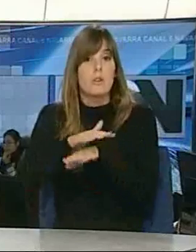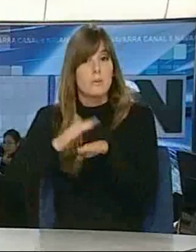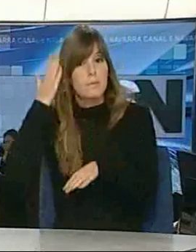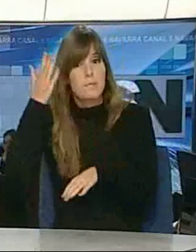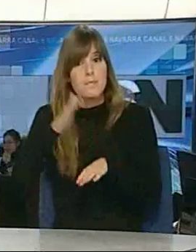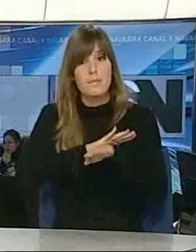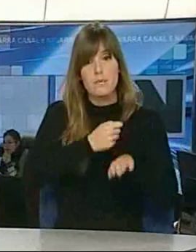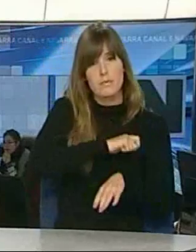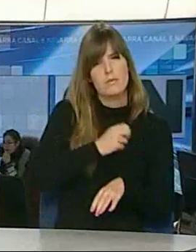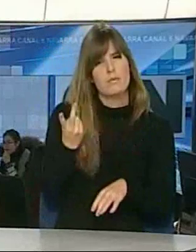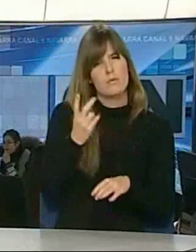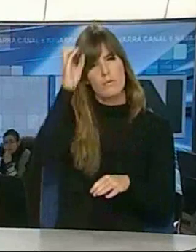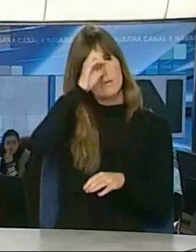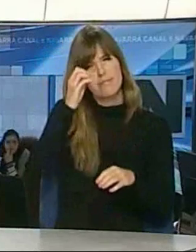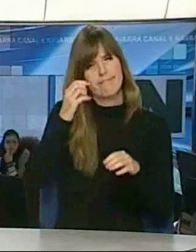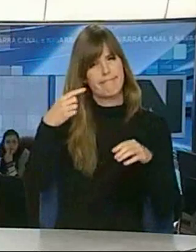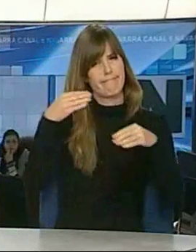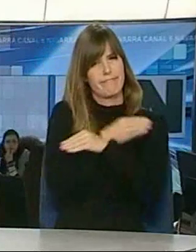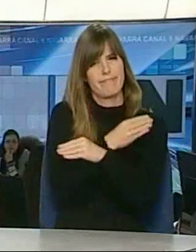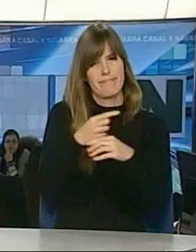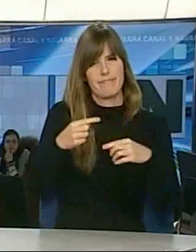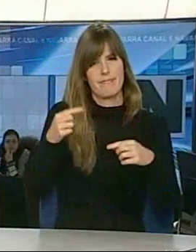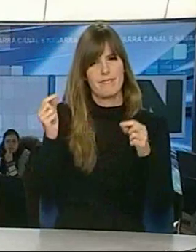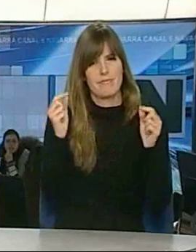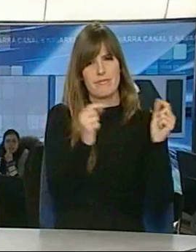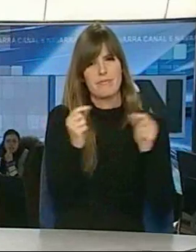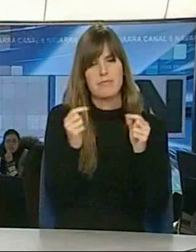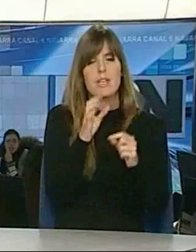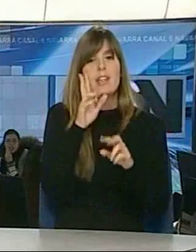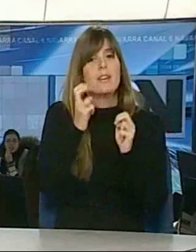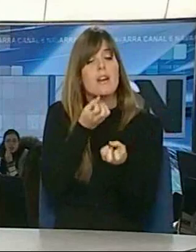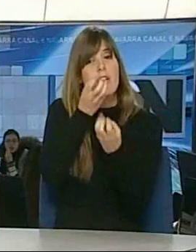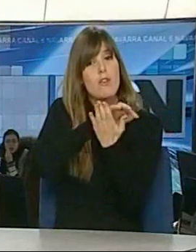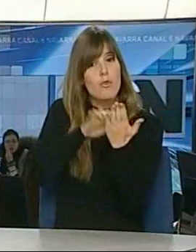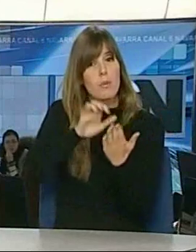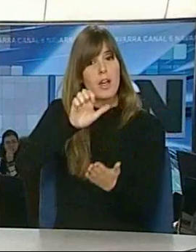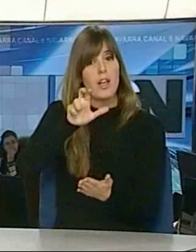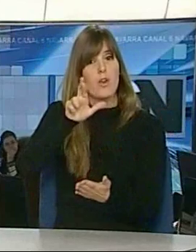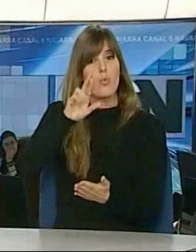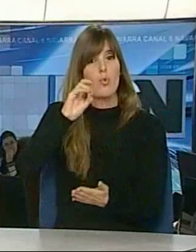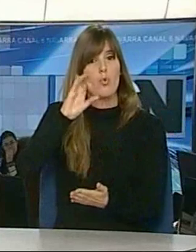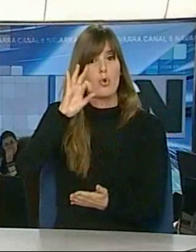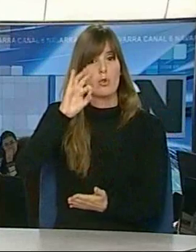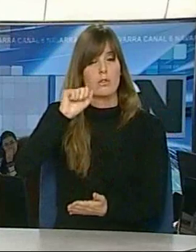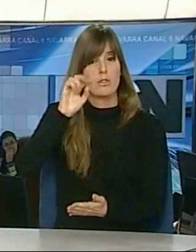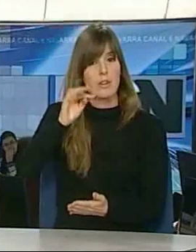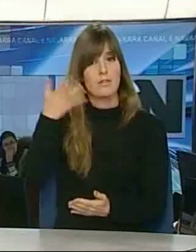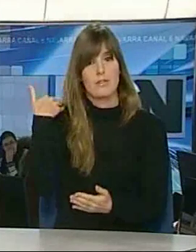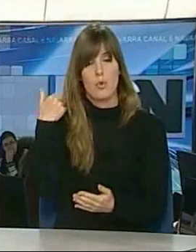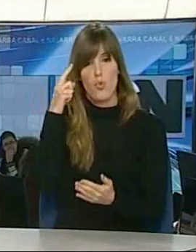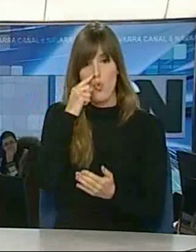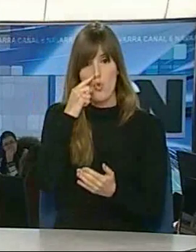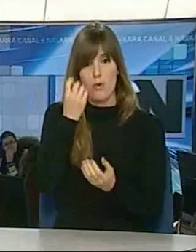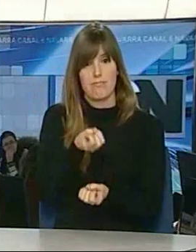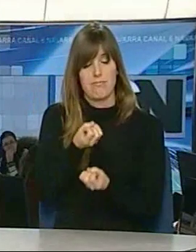Gobierno de Navarra y el Gobierno central a raíz del informe de Eurostat que se emitió el pasado mes de julio. A lo largo de los